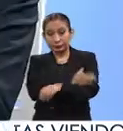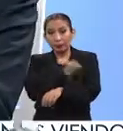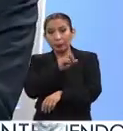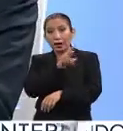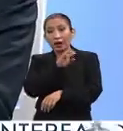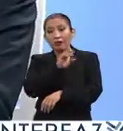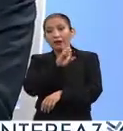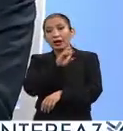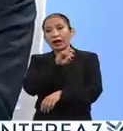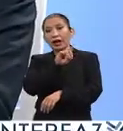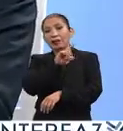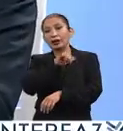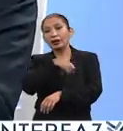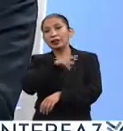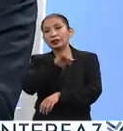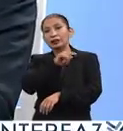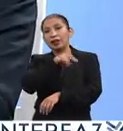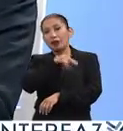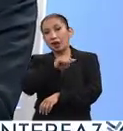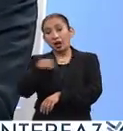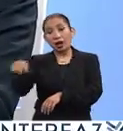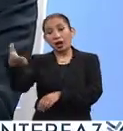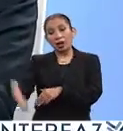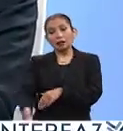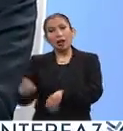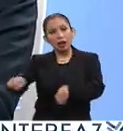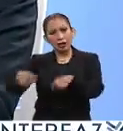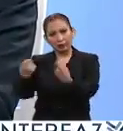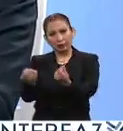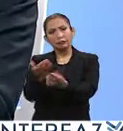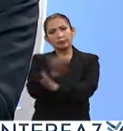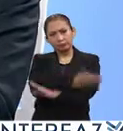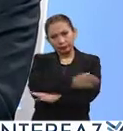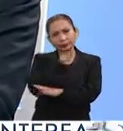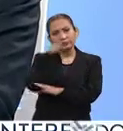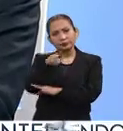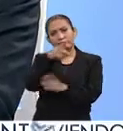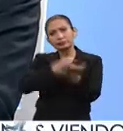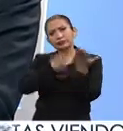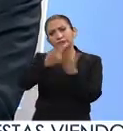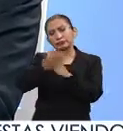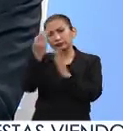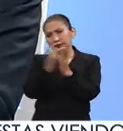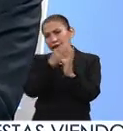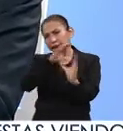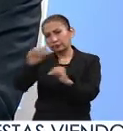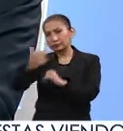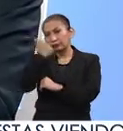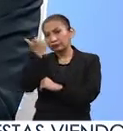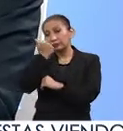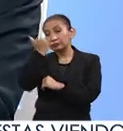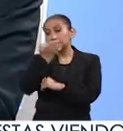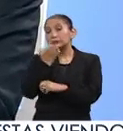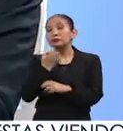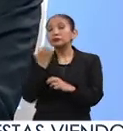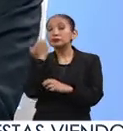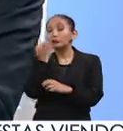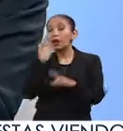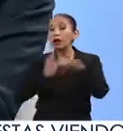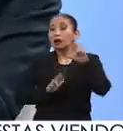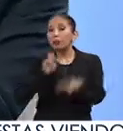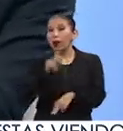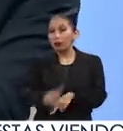María Fernanda Alcántara Quintana, ella pues fue beneficiaria del programa de capacitación de estudiantes de escuelas normales